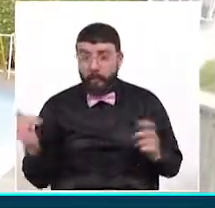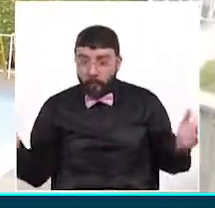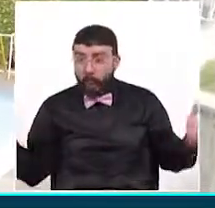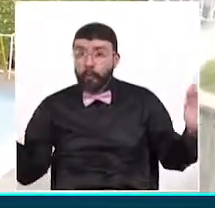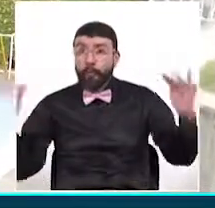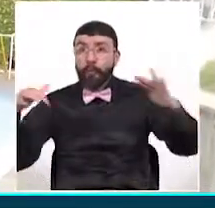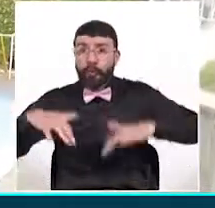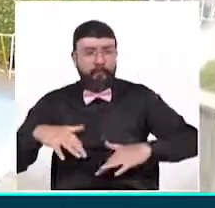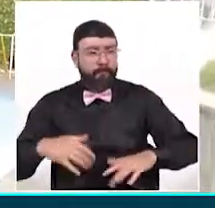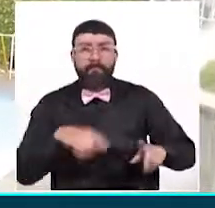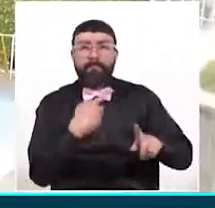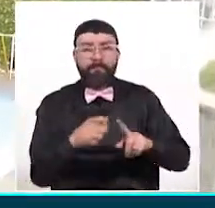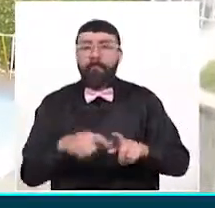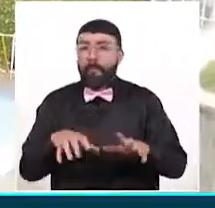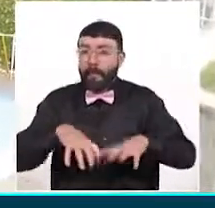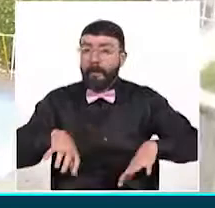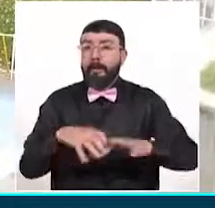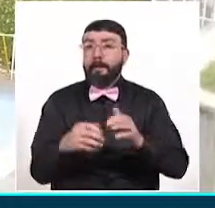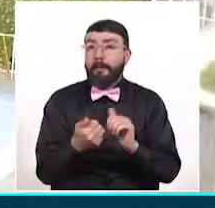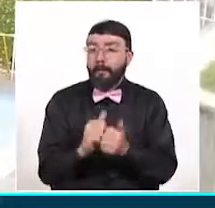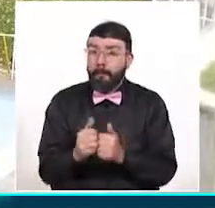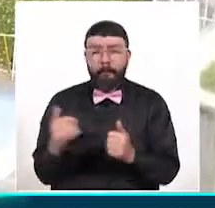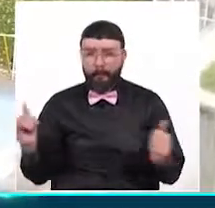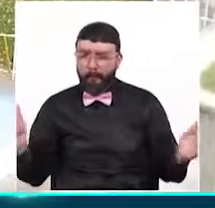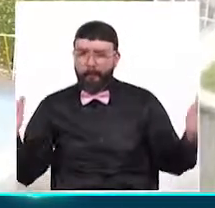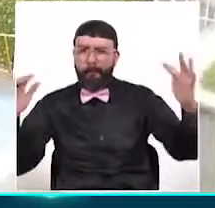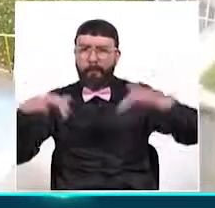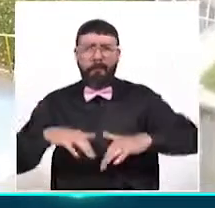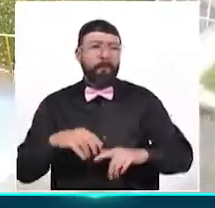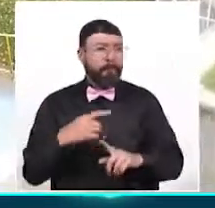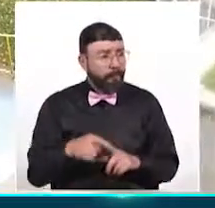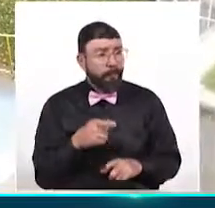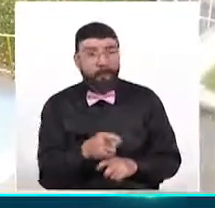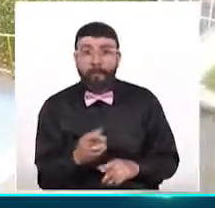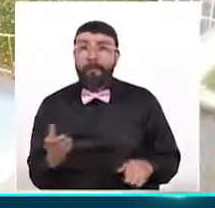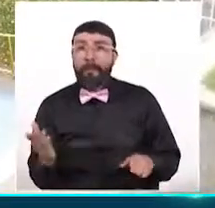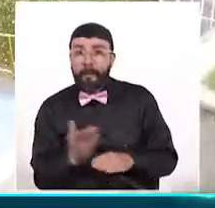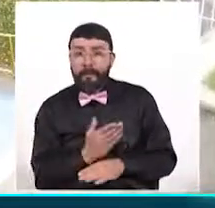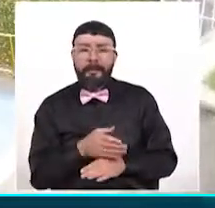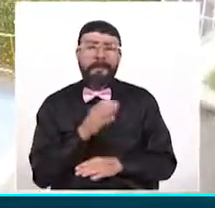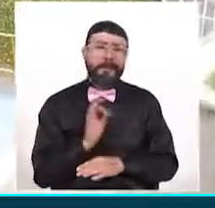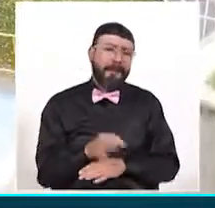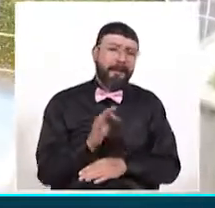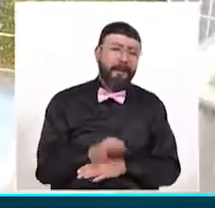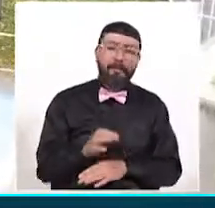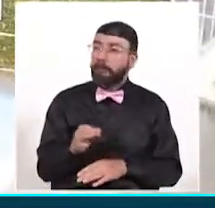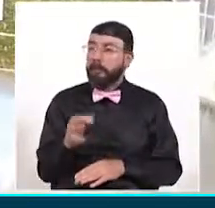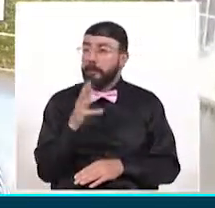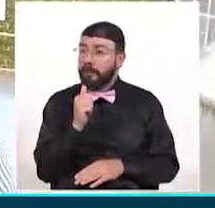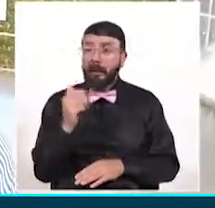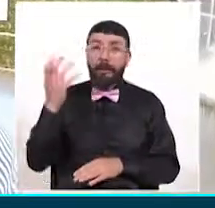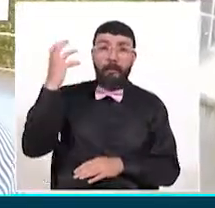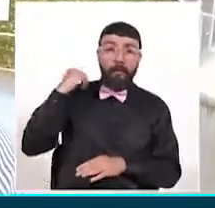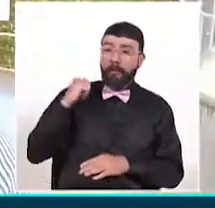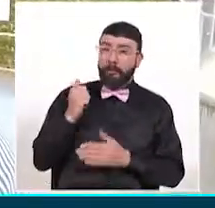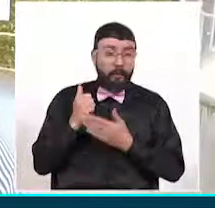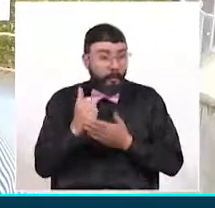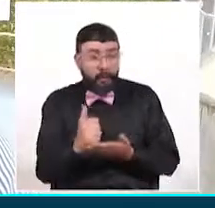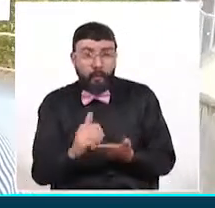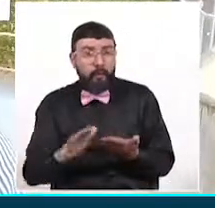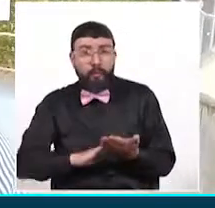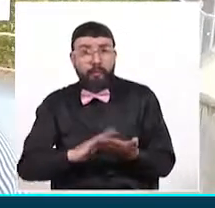diferentes actividades deportivas y es una problemática en la cual no se le ha prestado la atención necesaria históricamente. Hoy